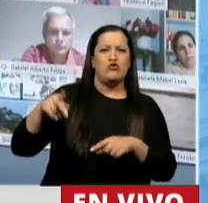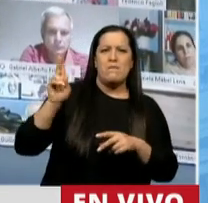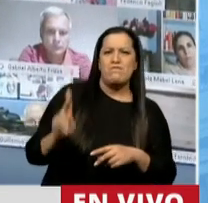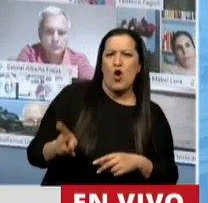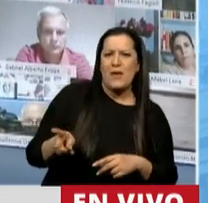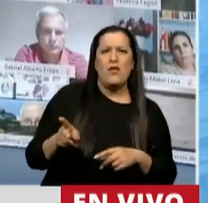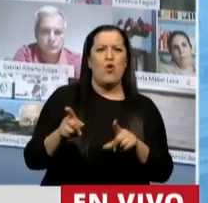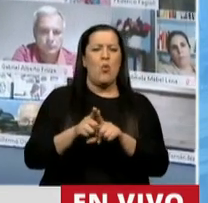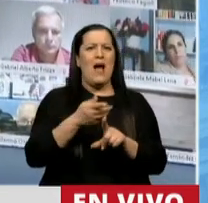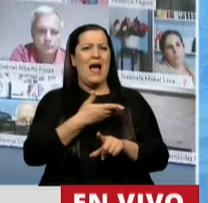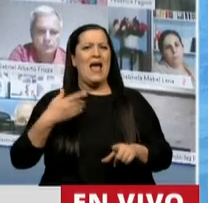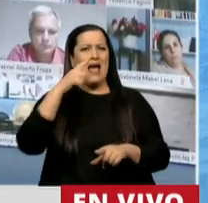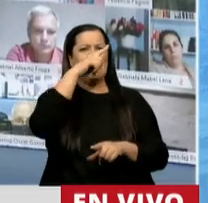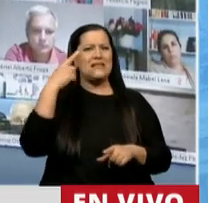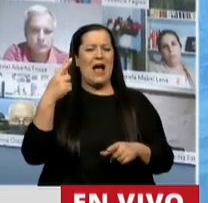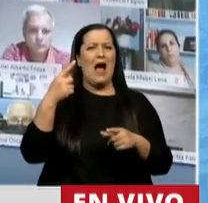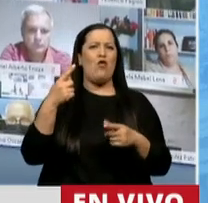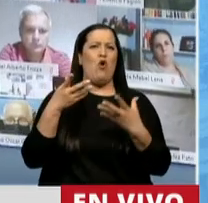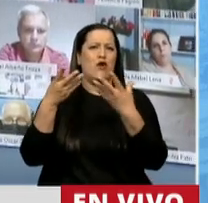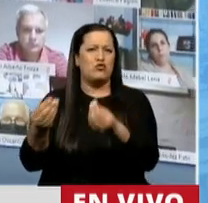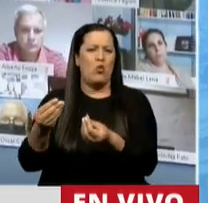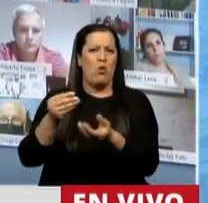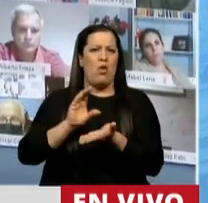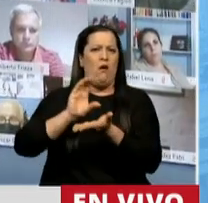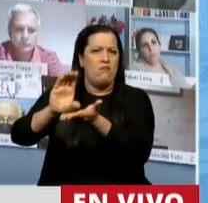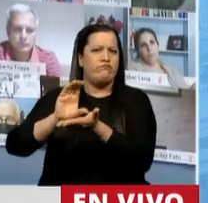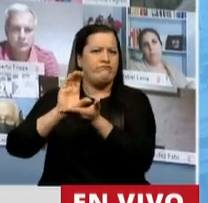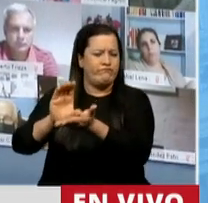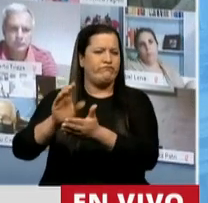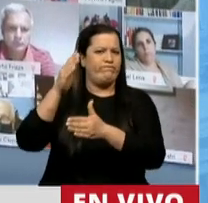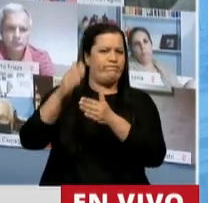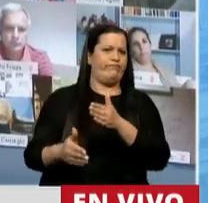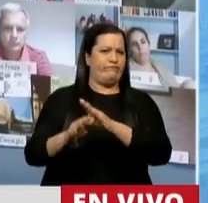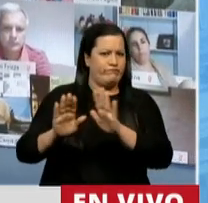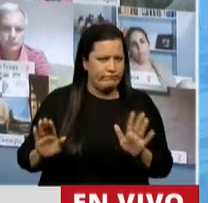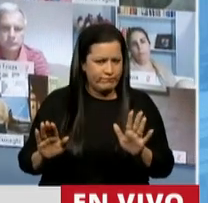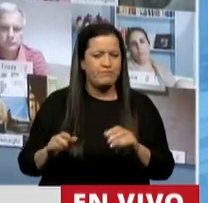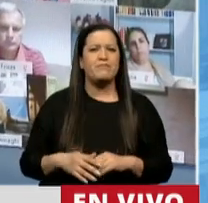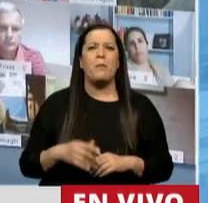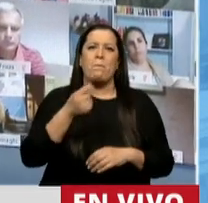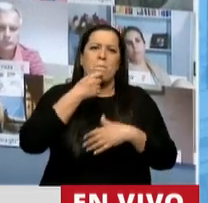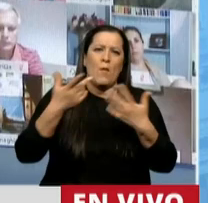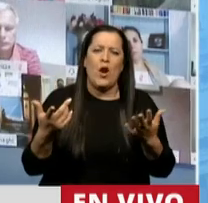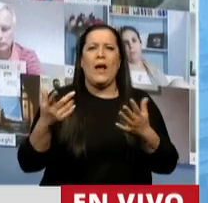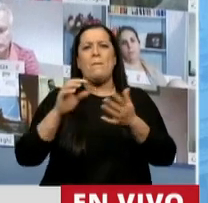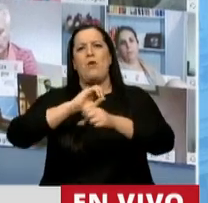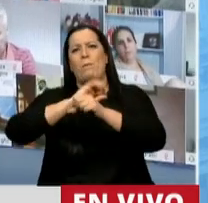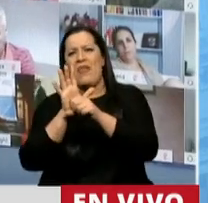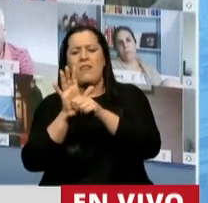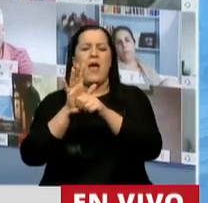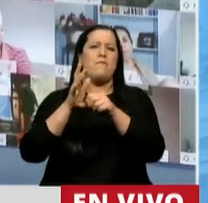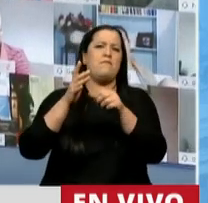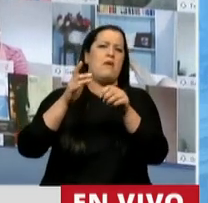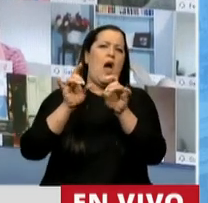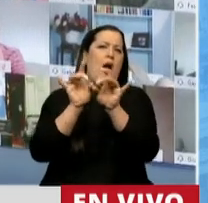asistencia económica y o financiera que brinda al Estado Nacional en determinadas circunstancias, como puede ser una epidemia, una pandemia,